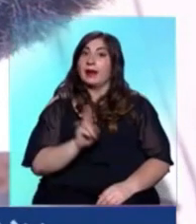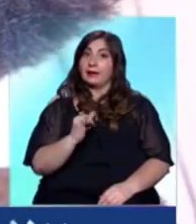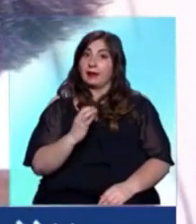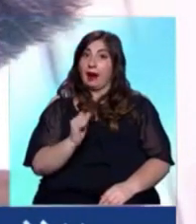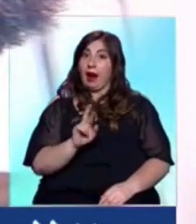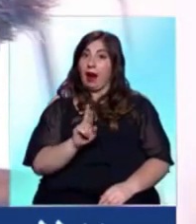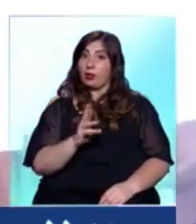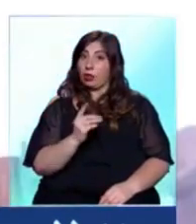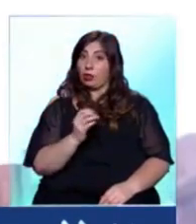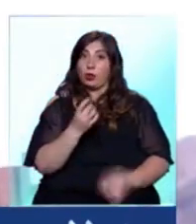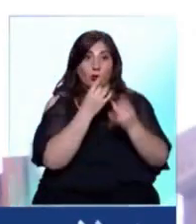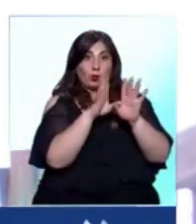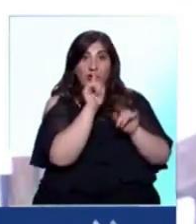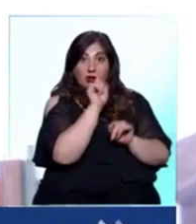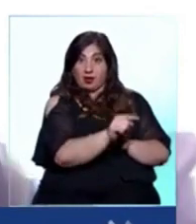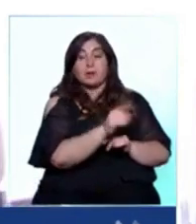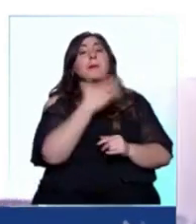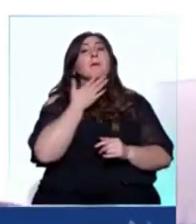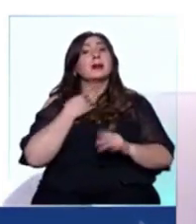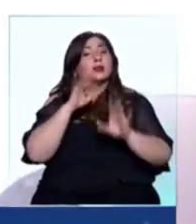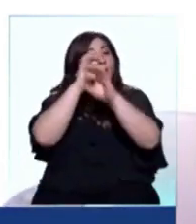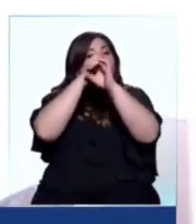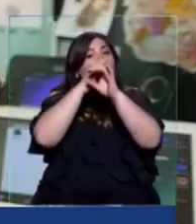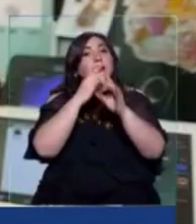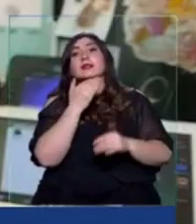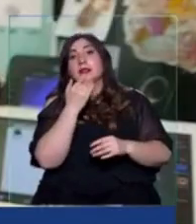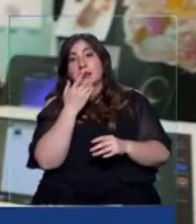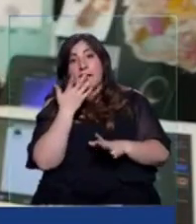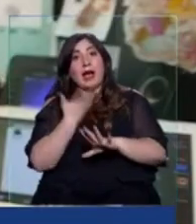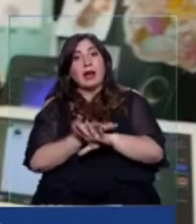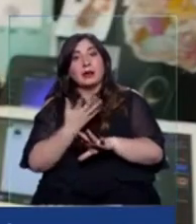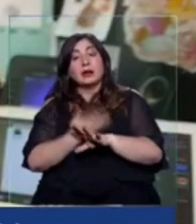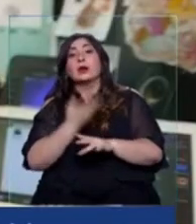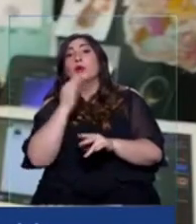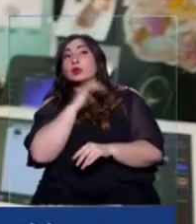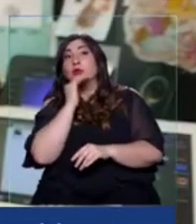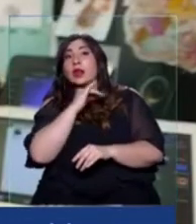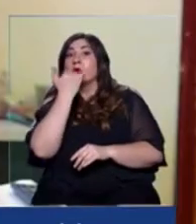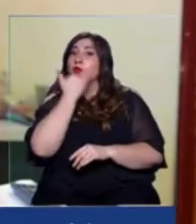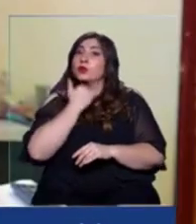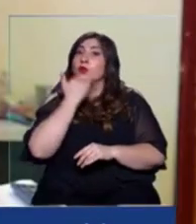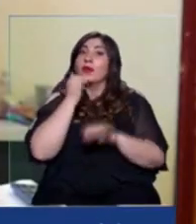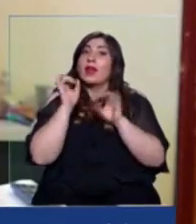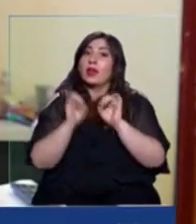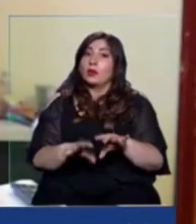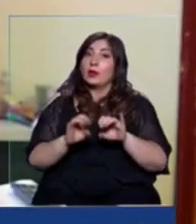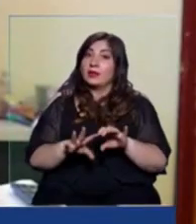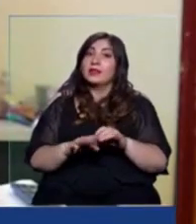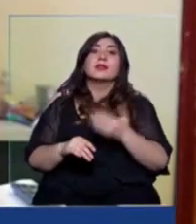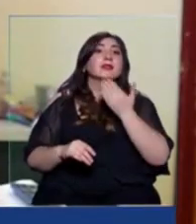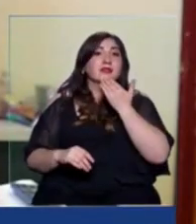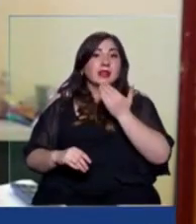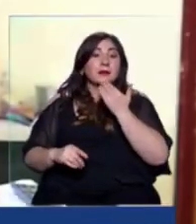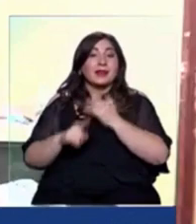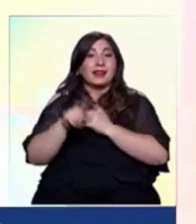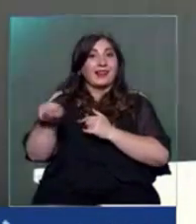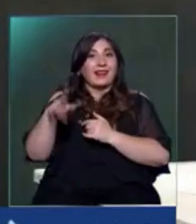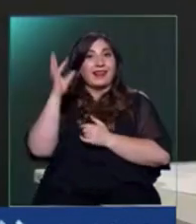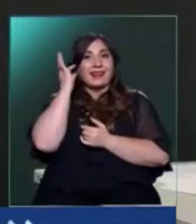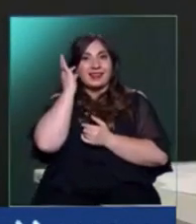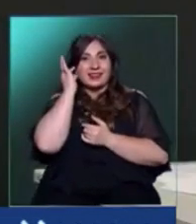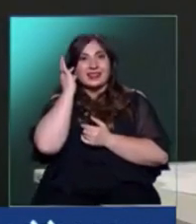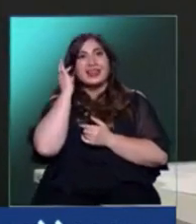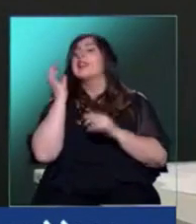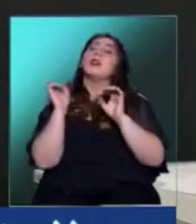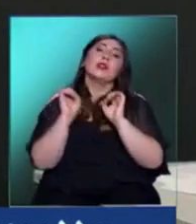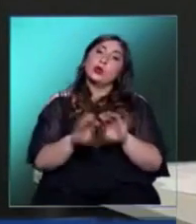único que ha compartido su pasión por la astronomía y han querido utilizar YouTube con un fin educativo. También lo hicieron ellas. La